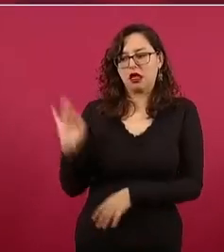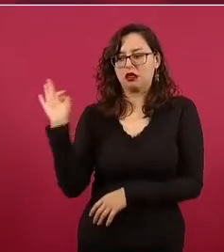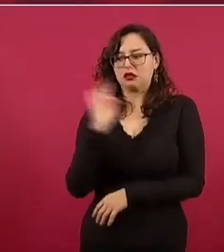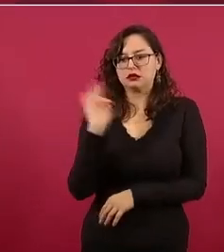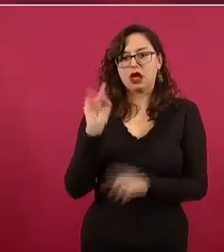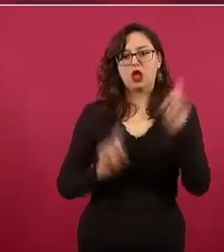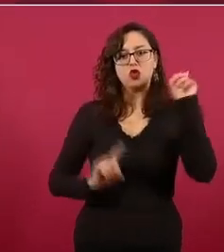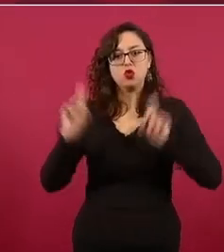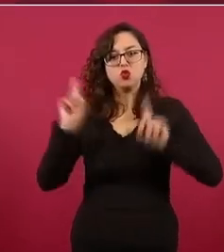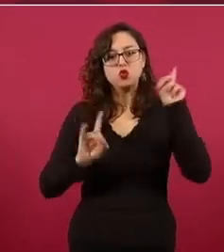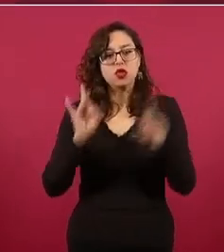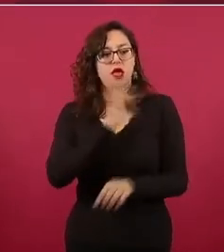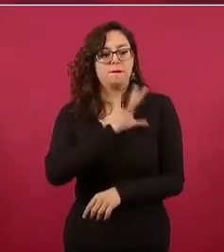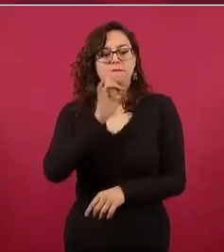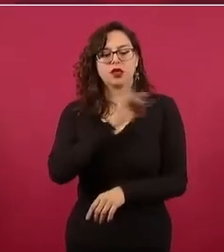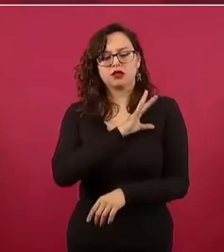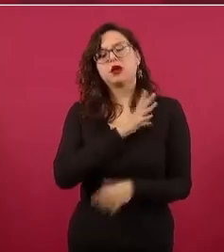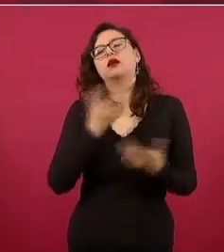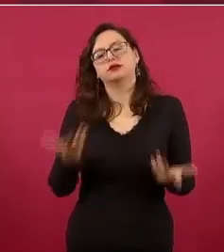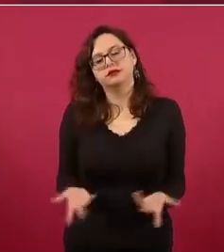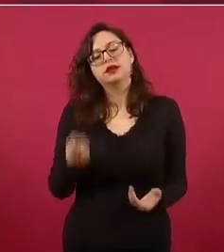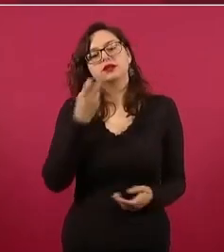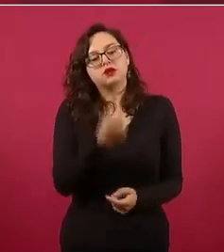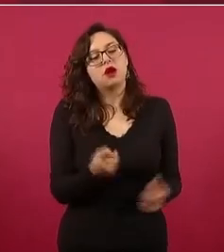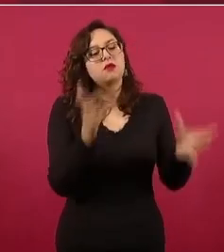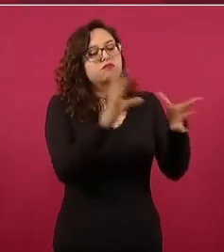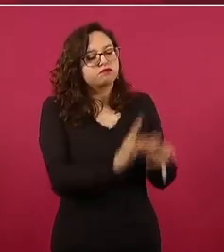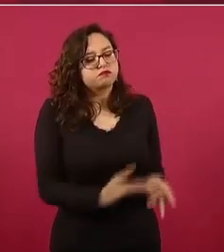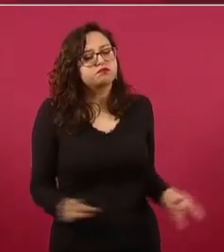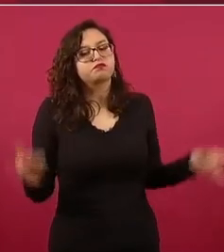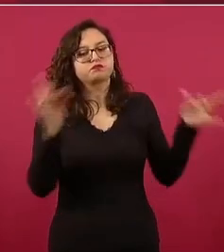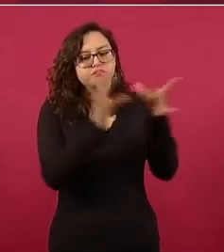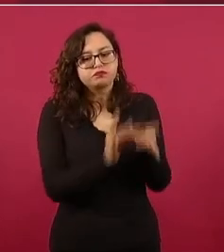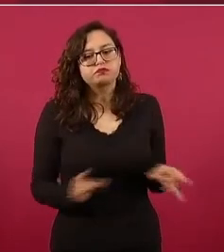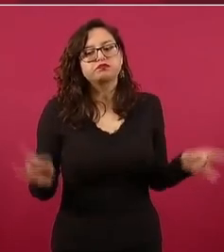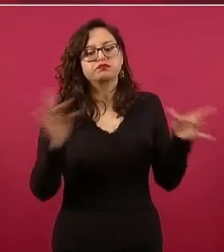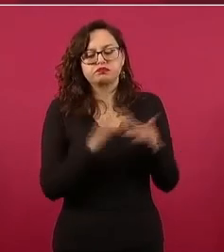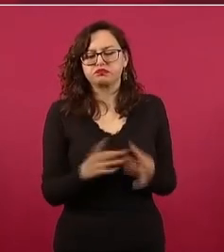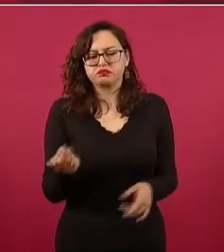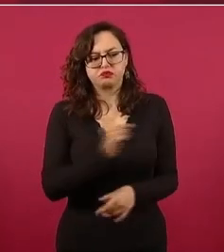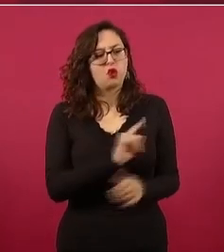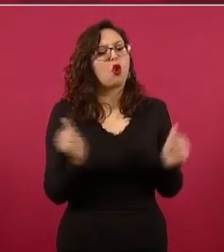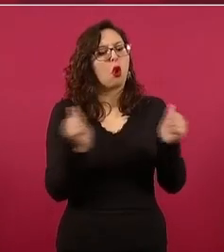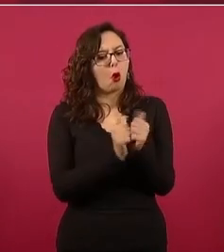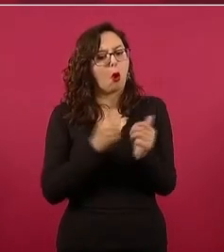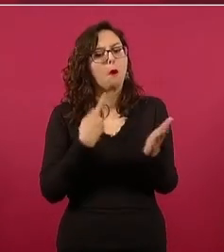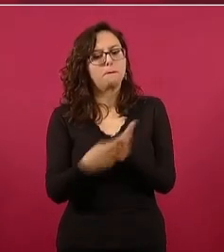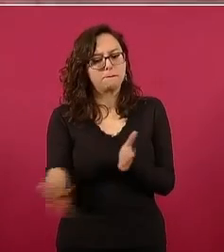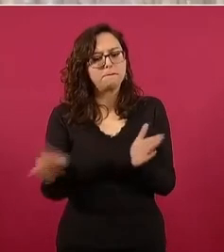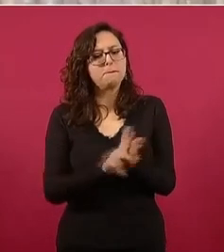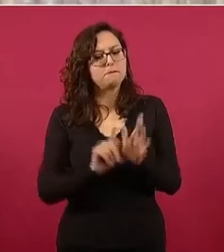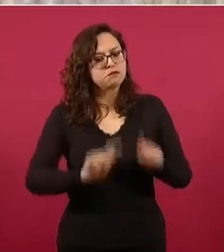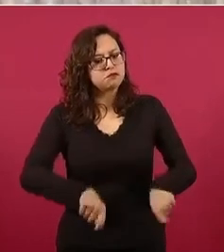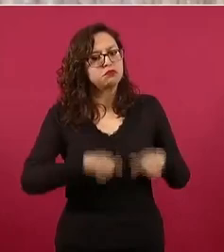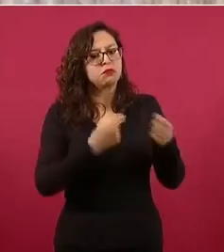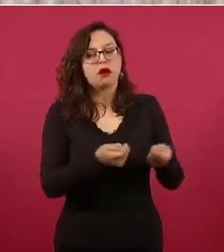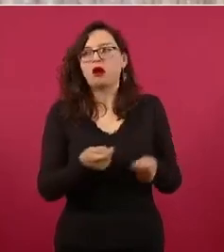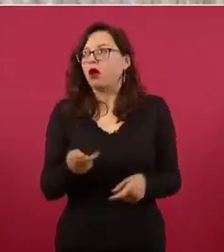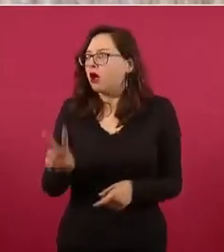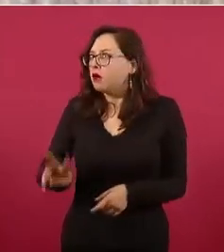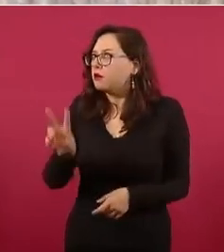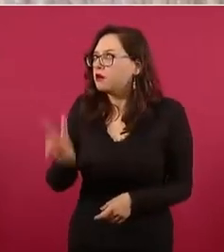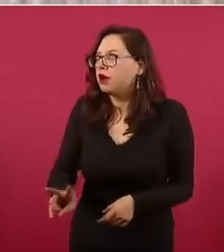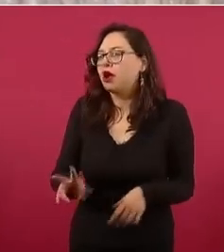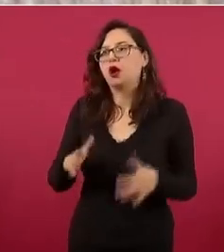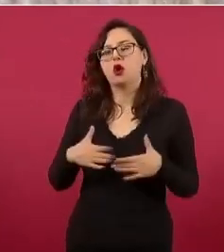y ya la basificación les da mucha confianza, mucha tranquilidad y no se va a